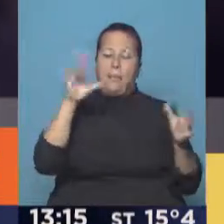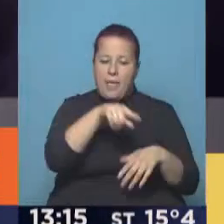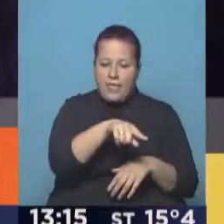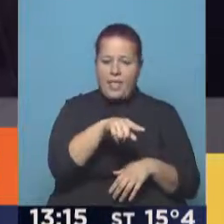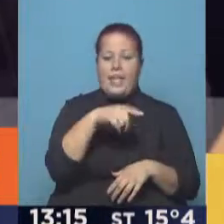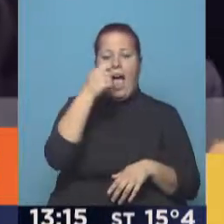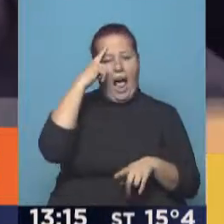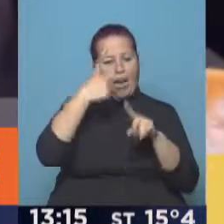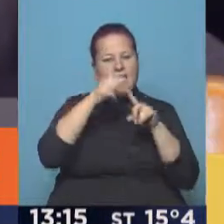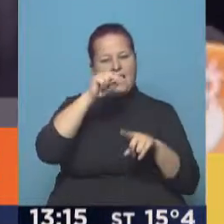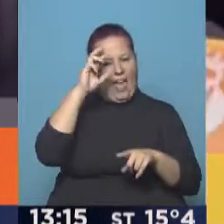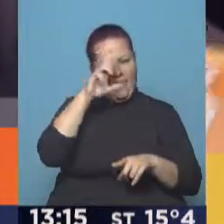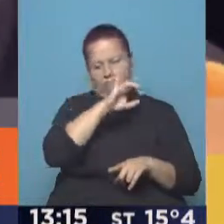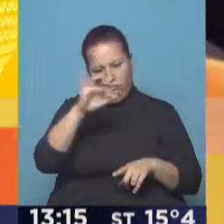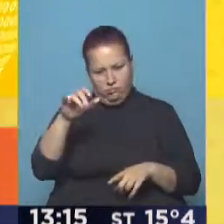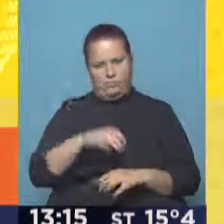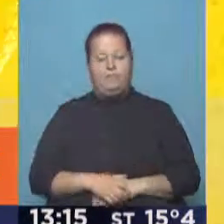Alexander Van der Bellen.